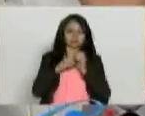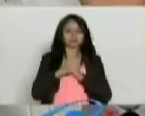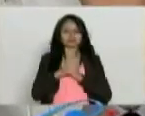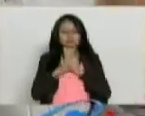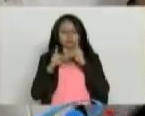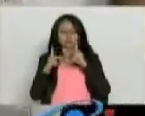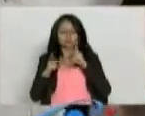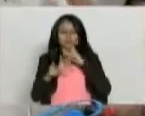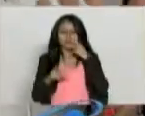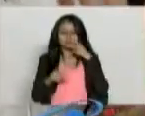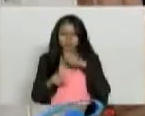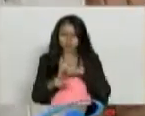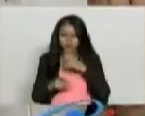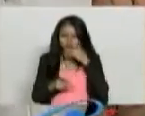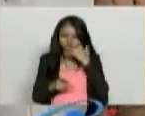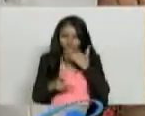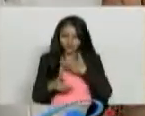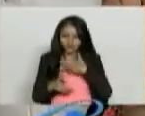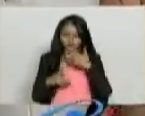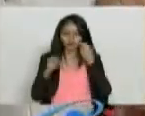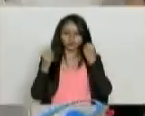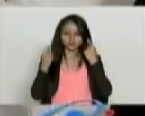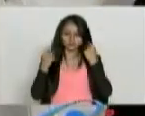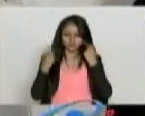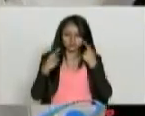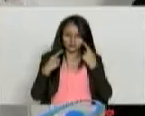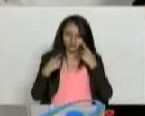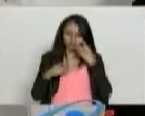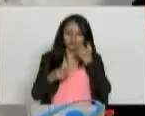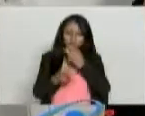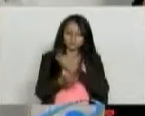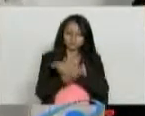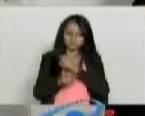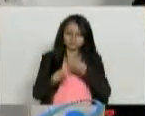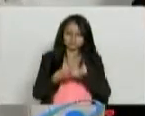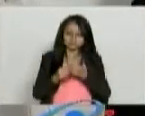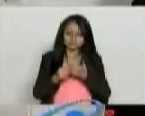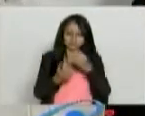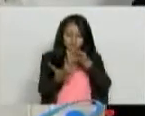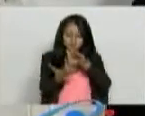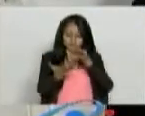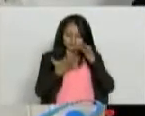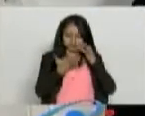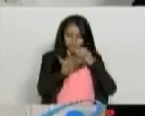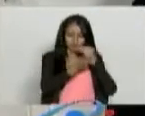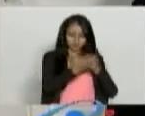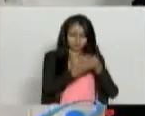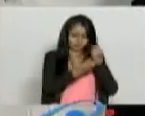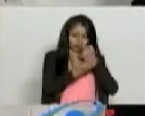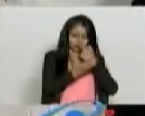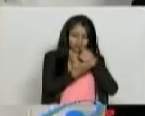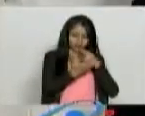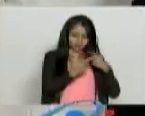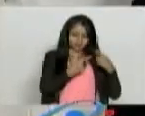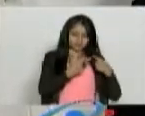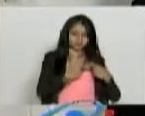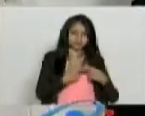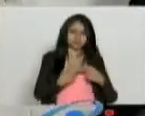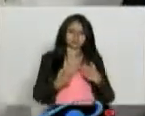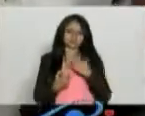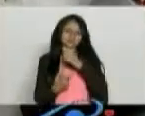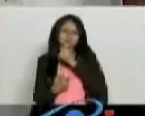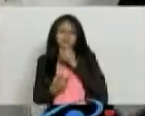osteoporosis. Y todo el mundo sale con una fórmula de 600 o 700 mil pesos. Eso no es honesto. Eso no es justo.